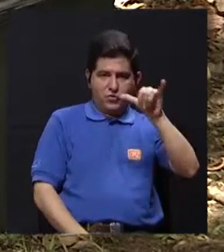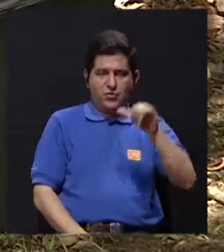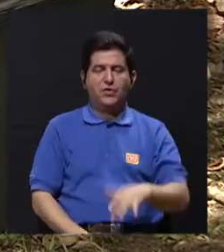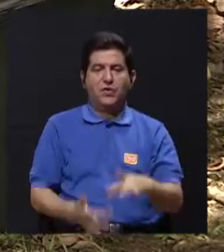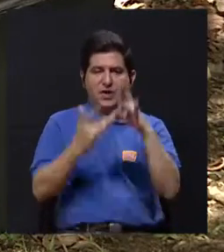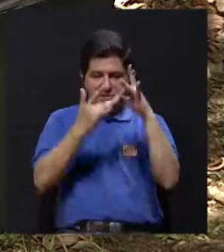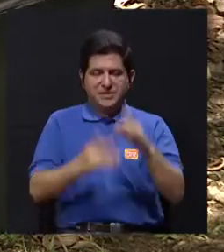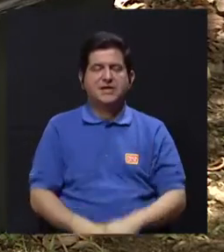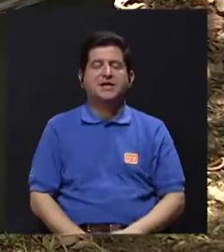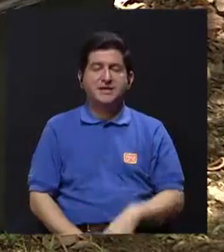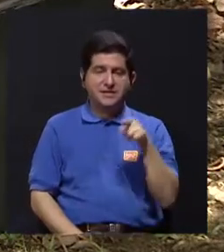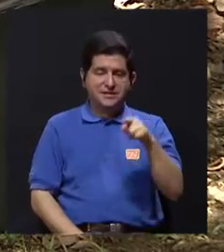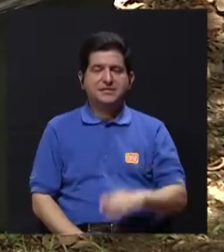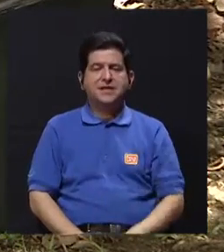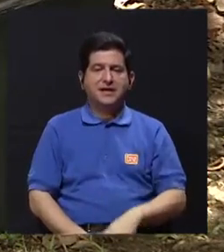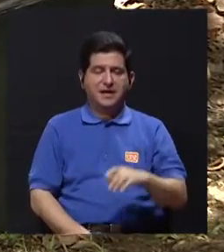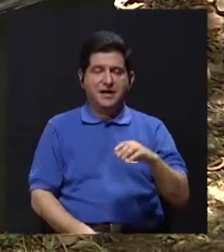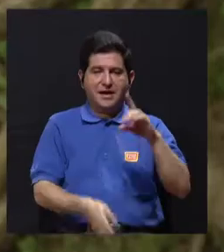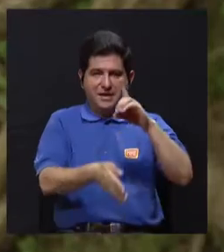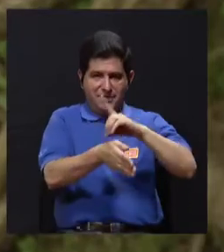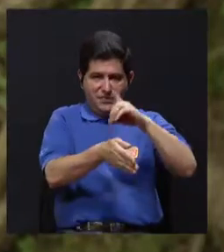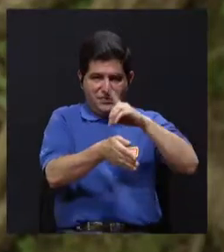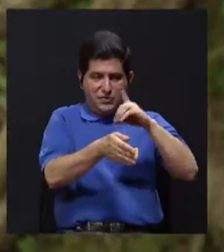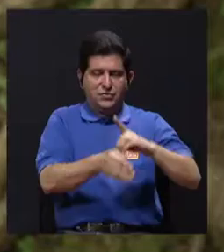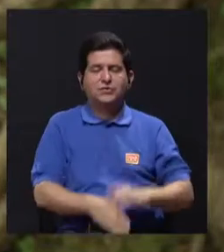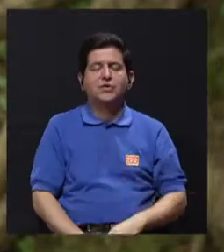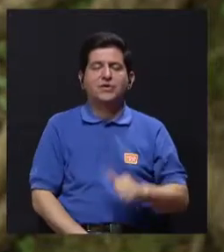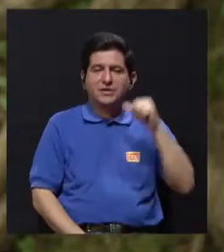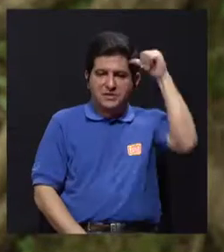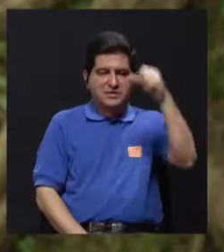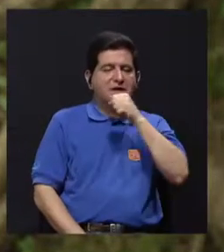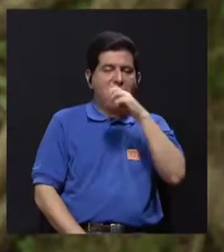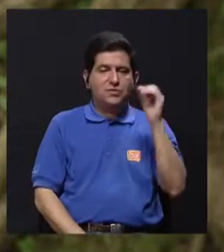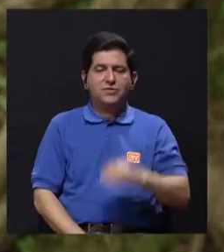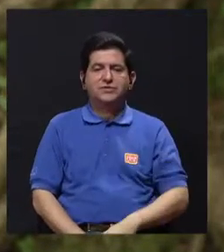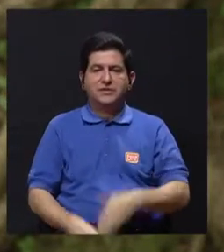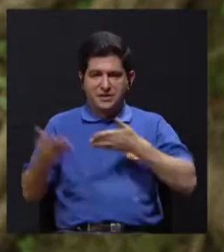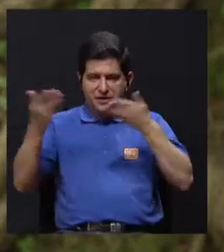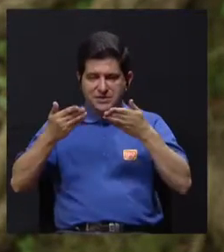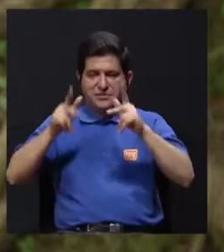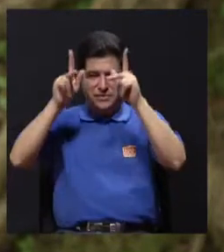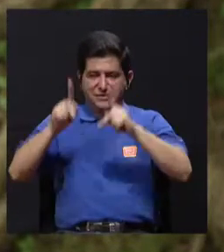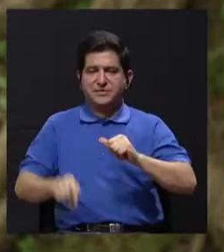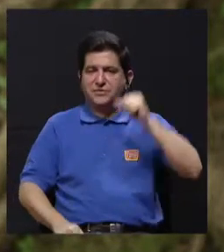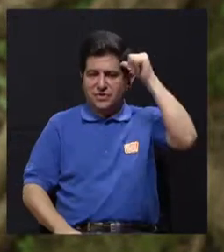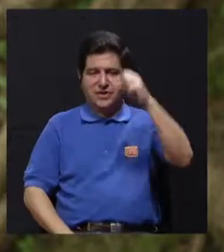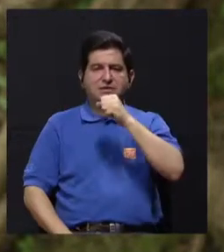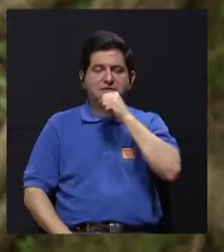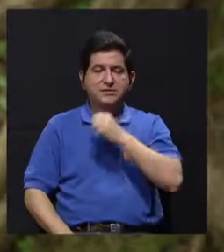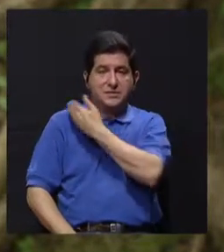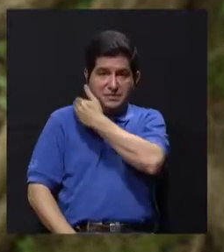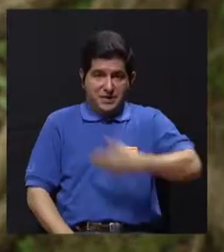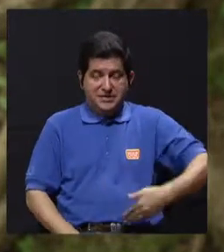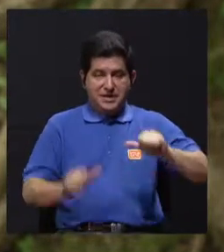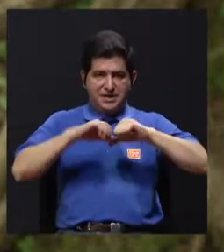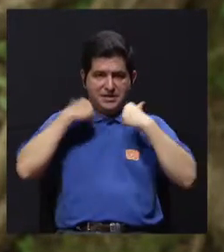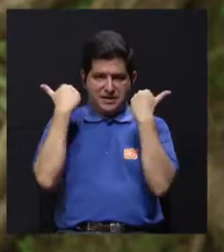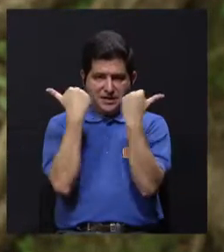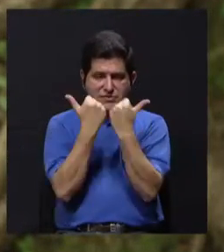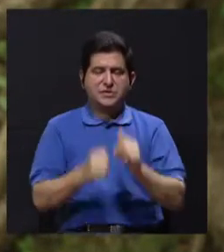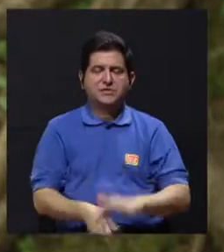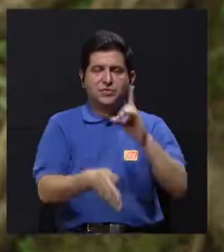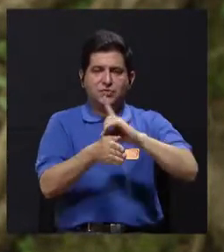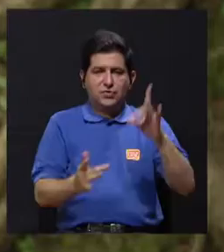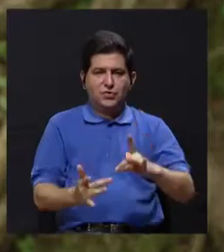especialista en geriatría y gerontología y actualmente el presidente de la Asociación Costa Ricense de